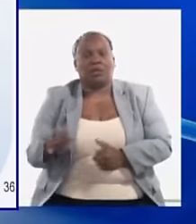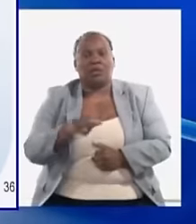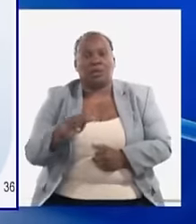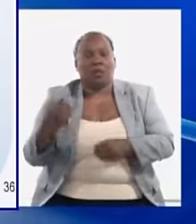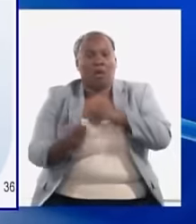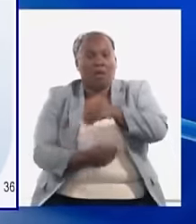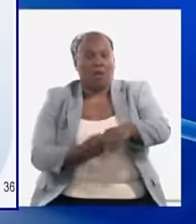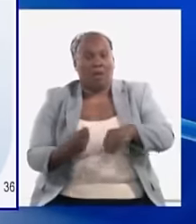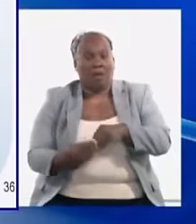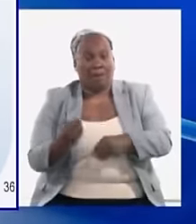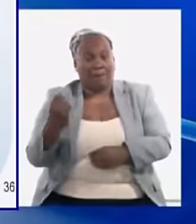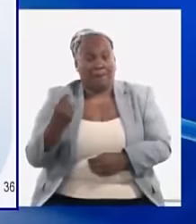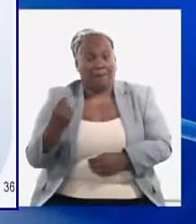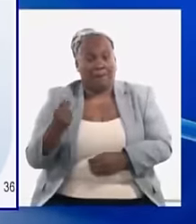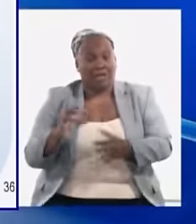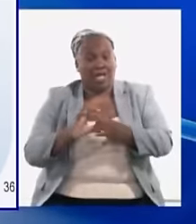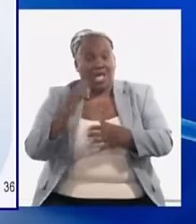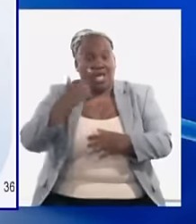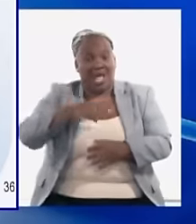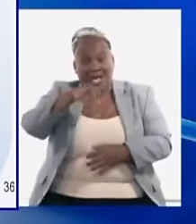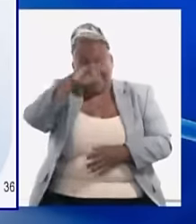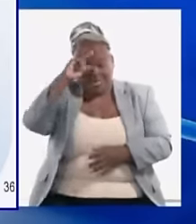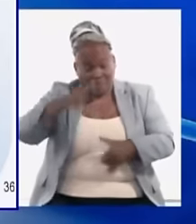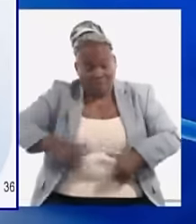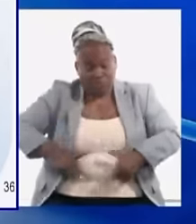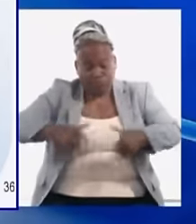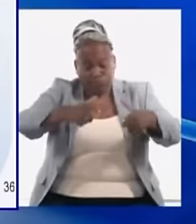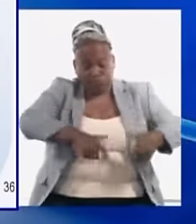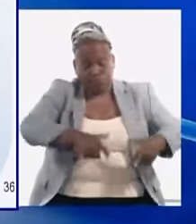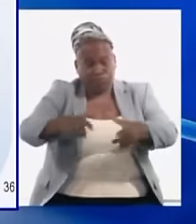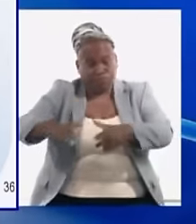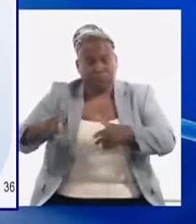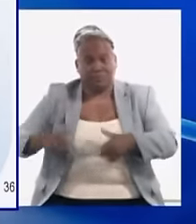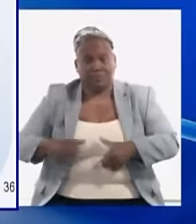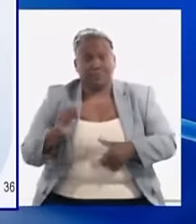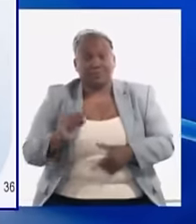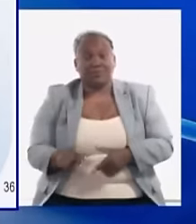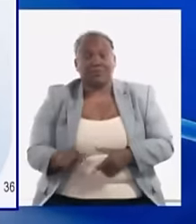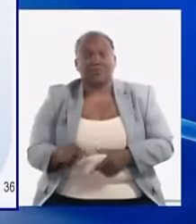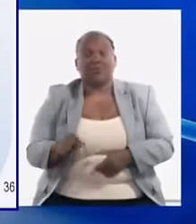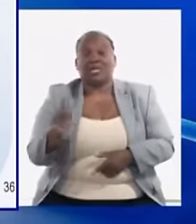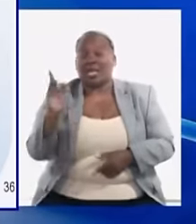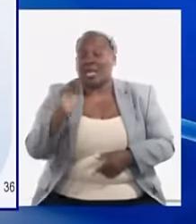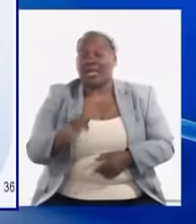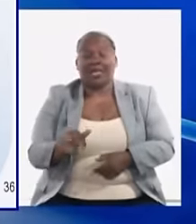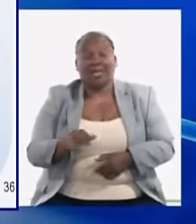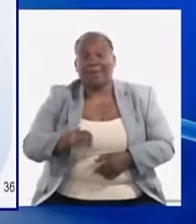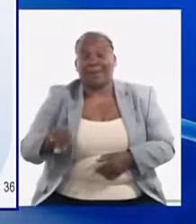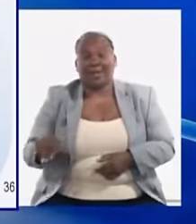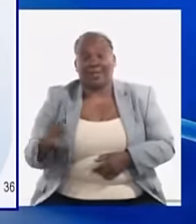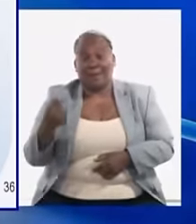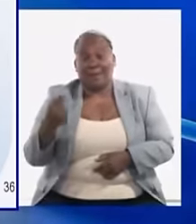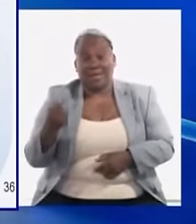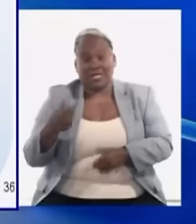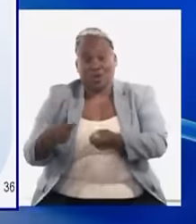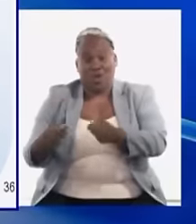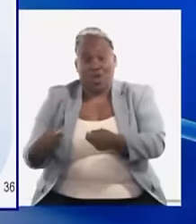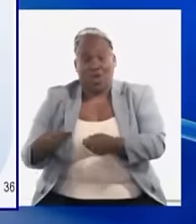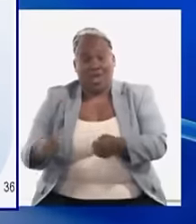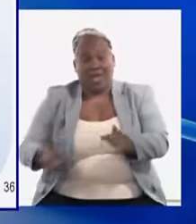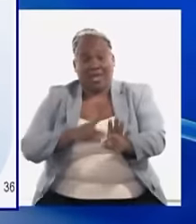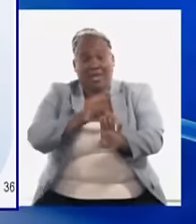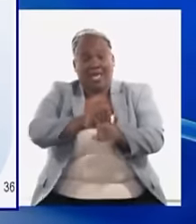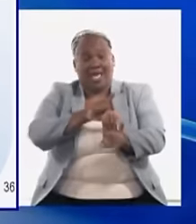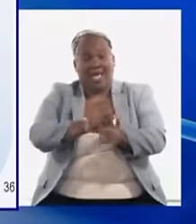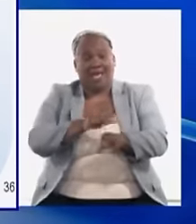los precios del gas licuado que no tiene que ver nada con los precios especulativos con que a veces se comercialice ilegalmente en la calle